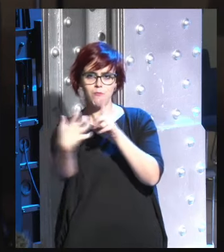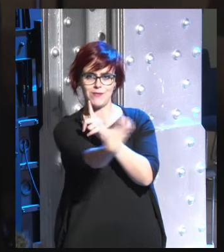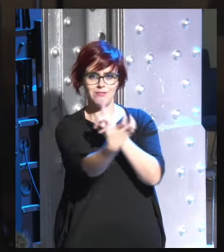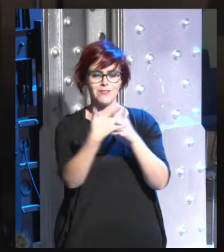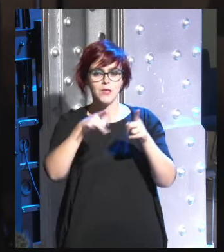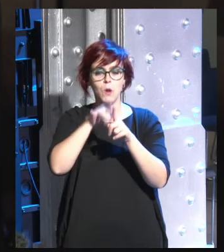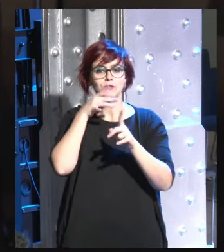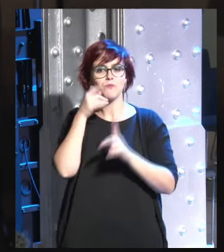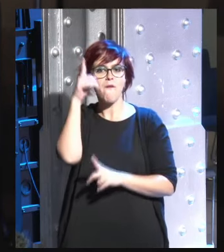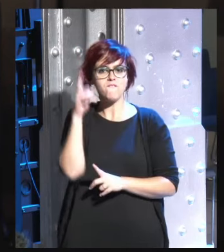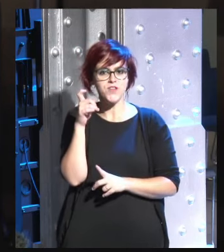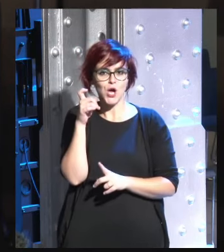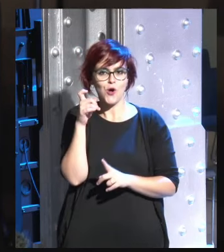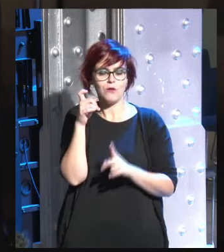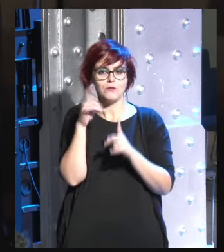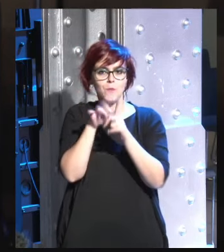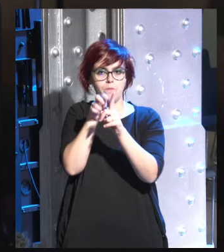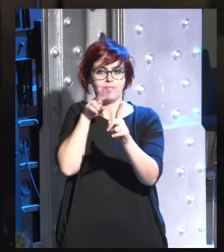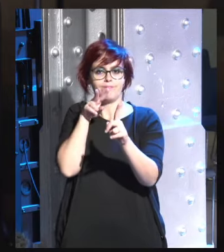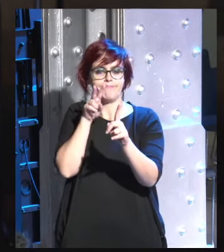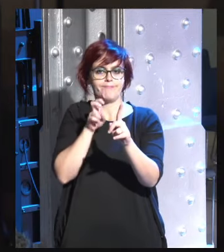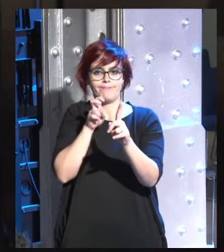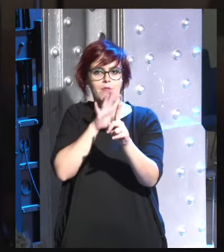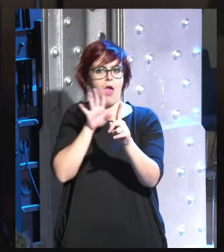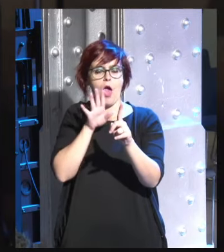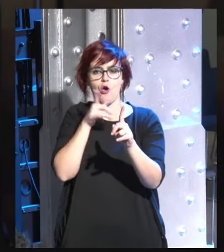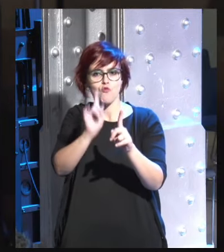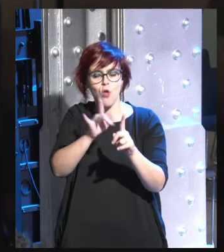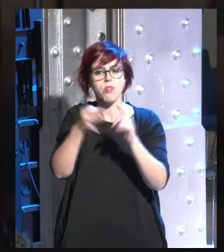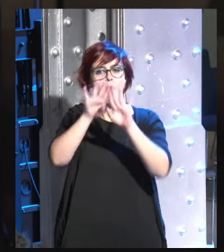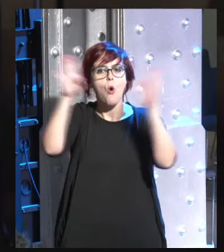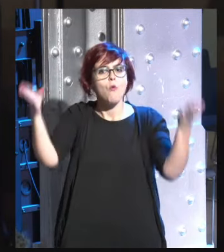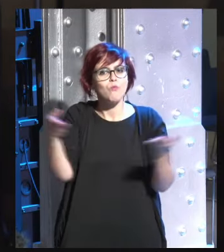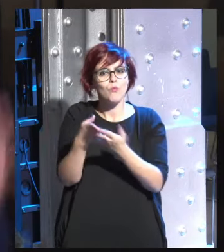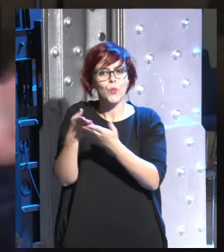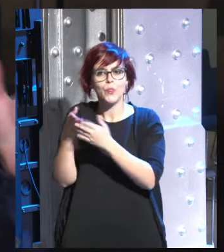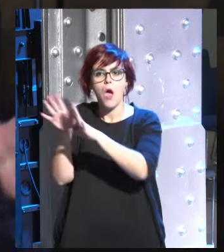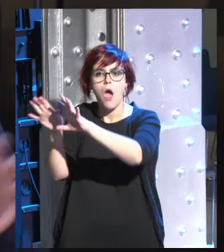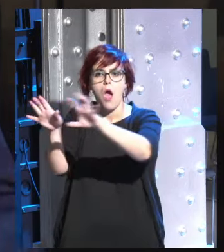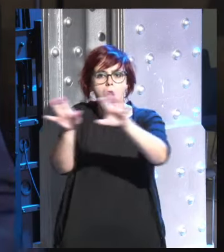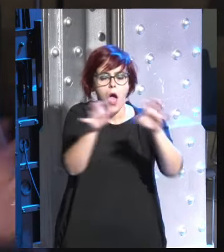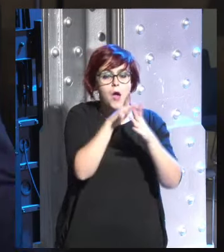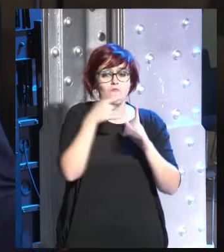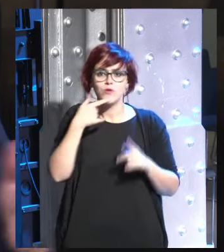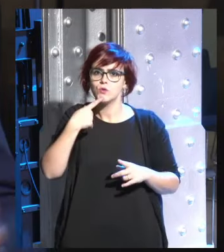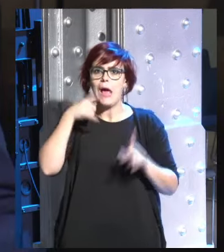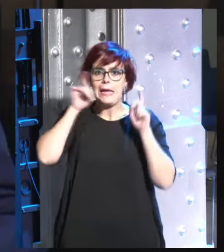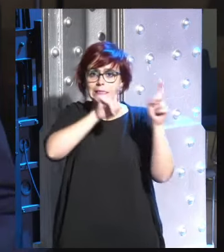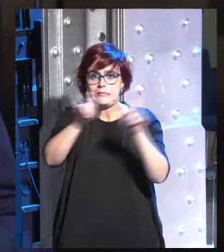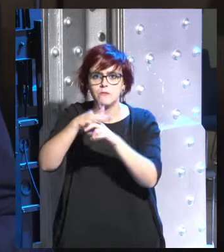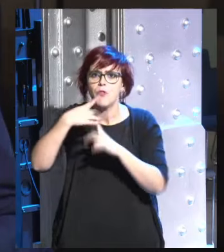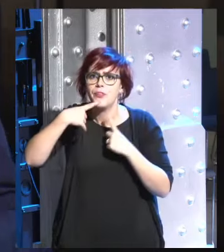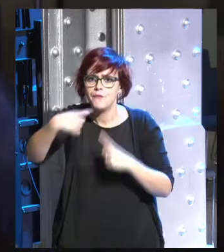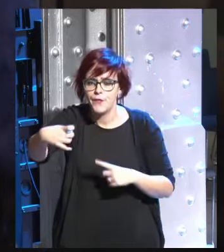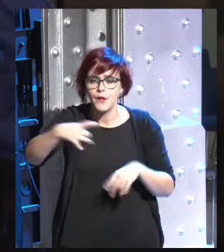siempre fijos o pegados a una comprensión del mundo eso es difícil en la mayor parte de los